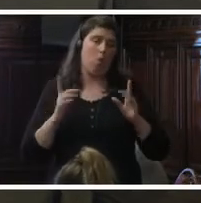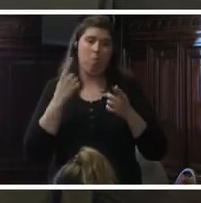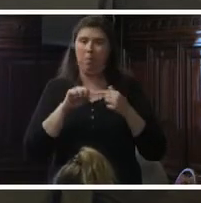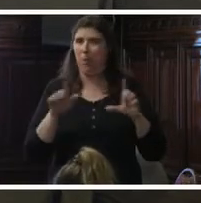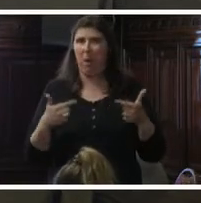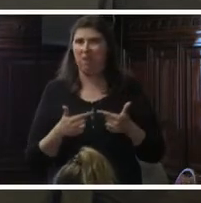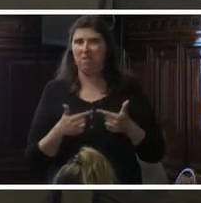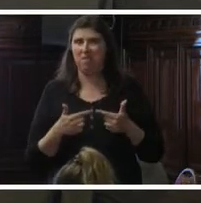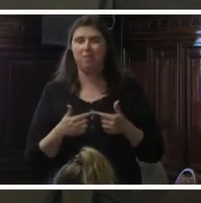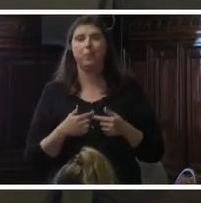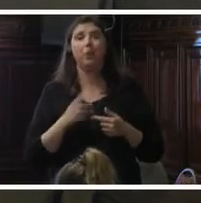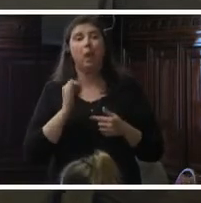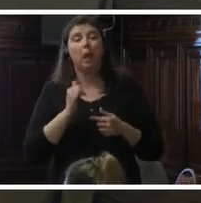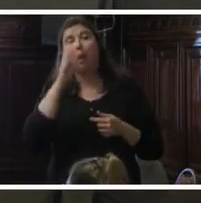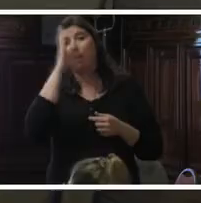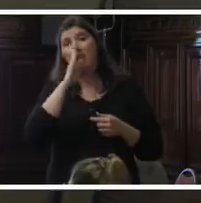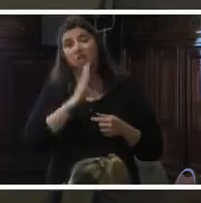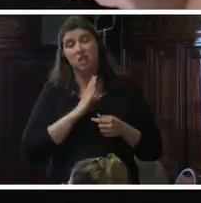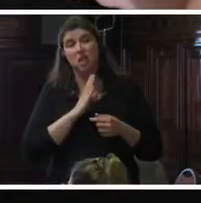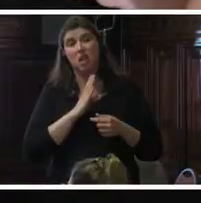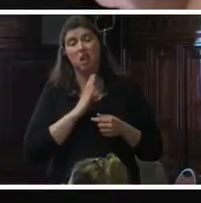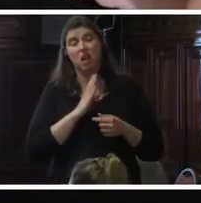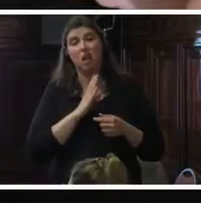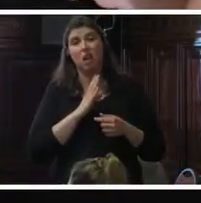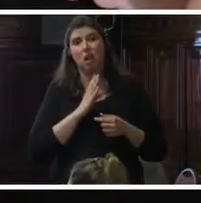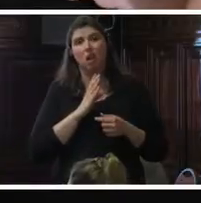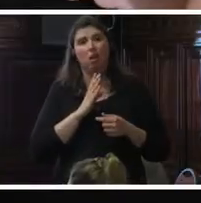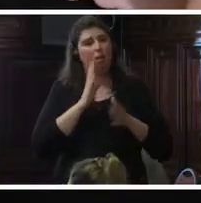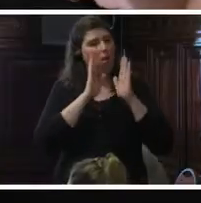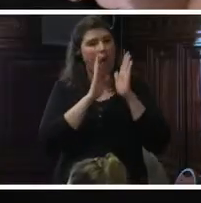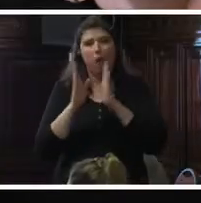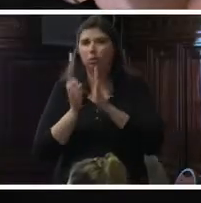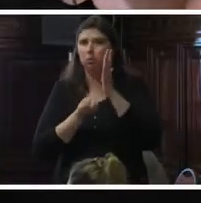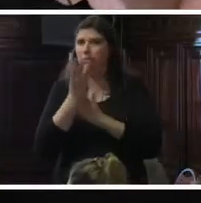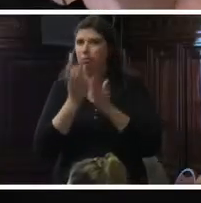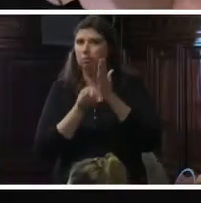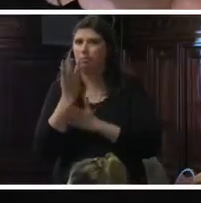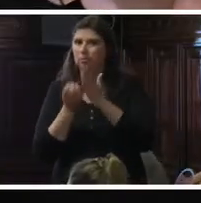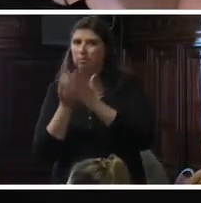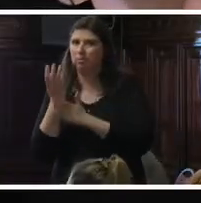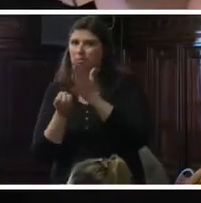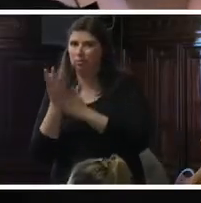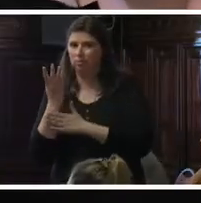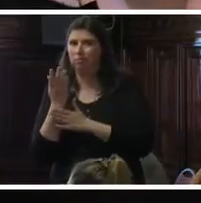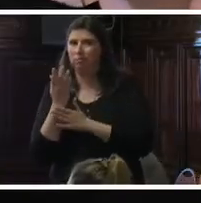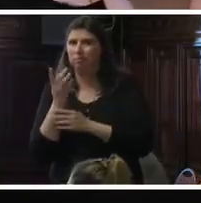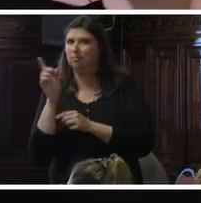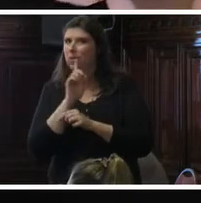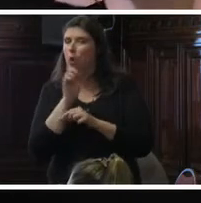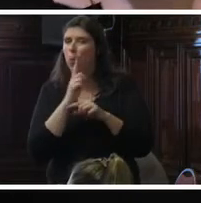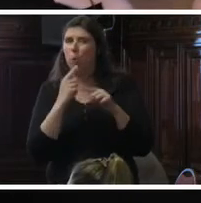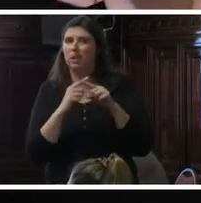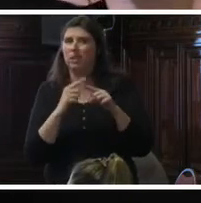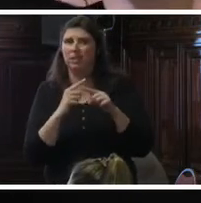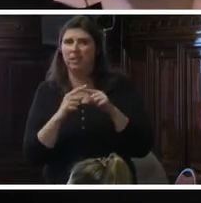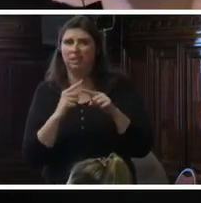En Brasil, los casos siguen apareciendo. No existe más un gran número